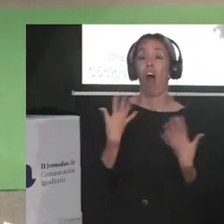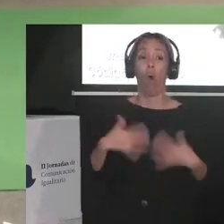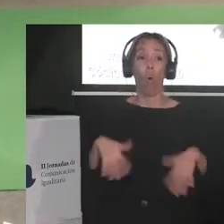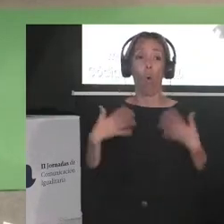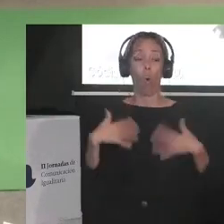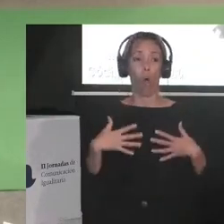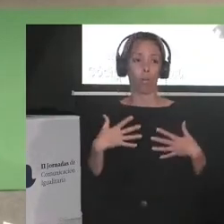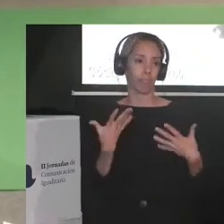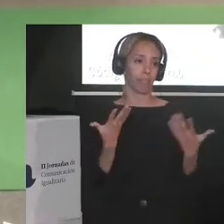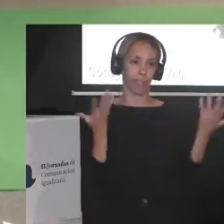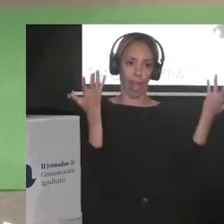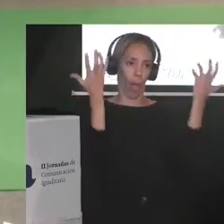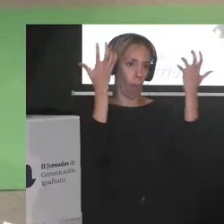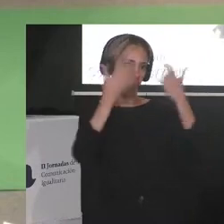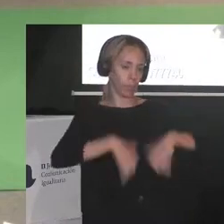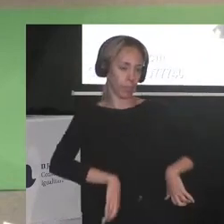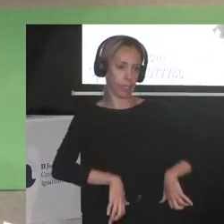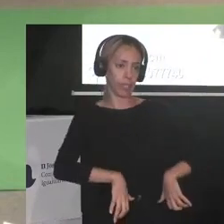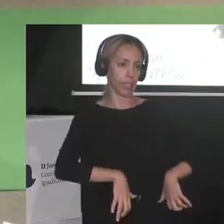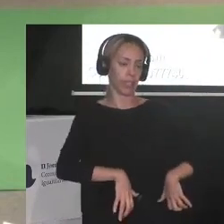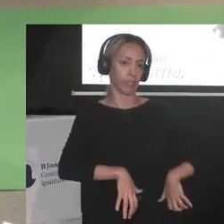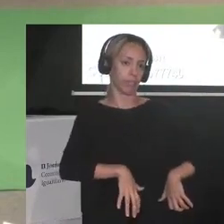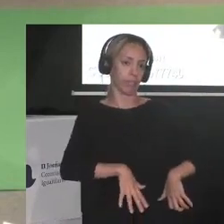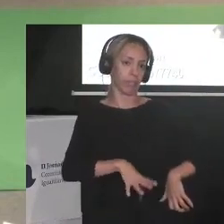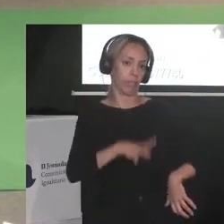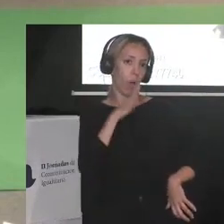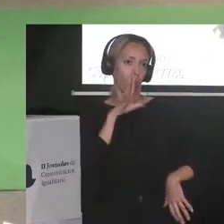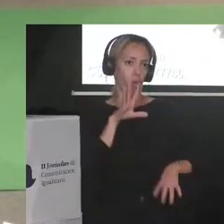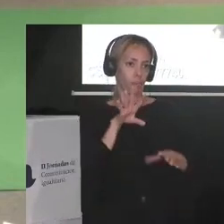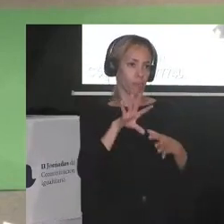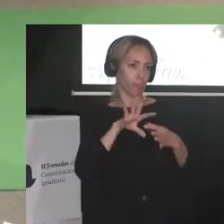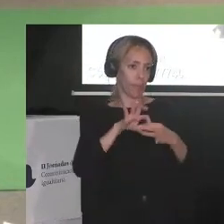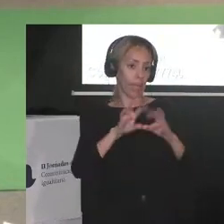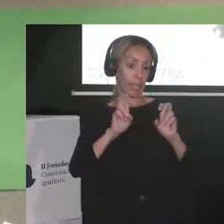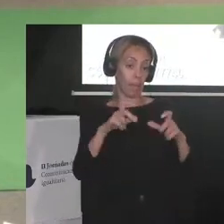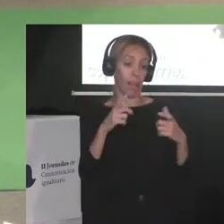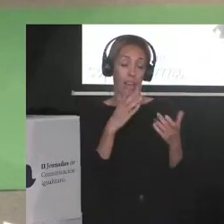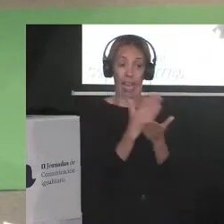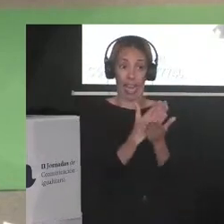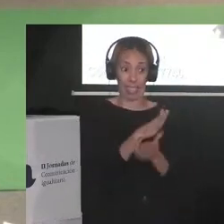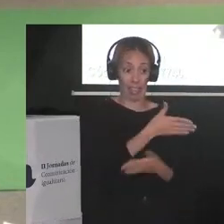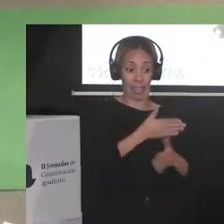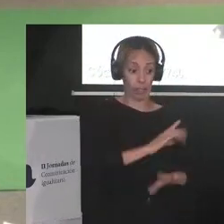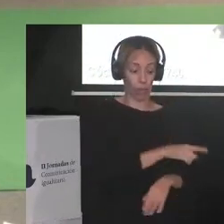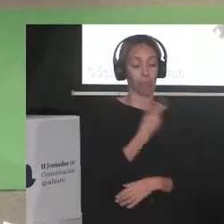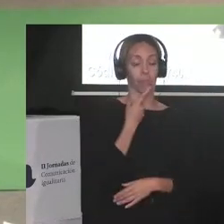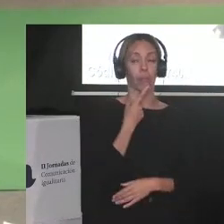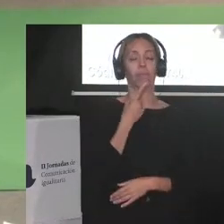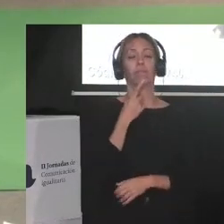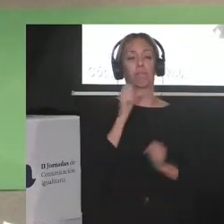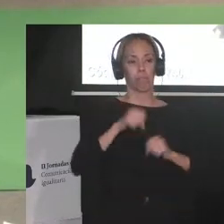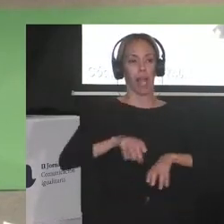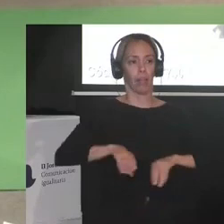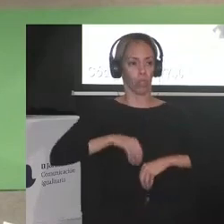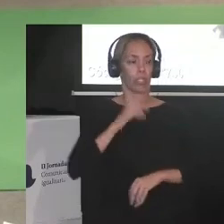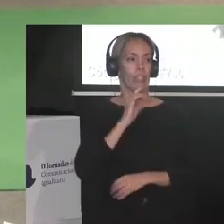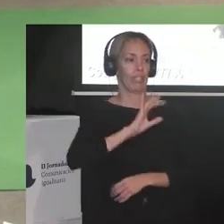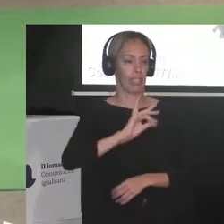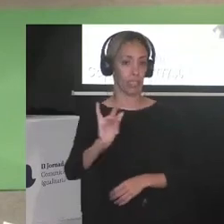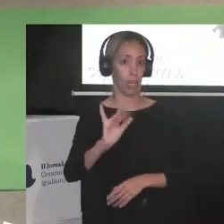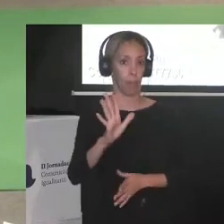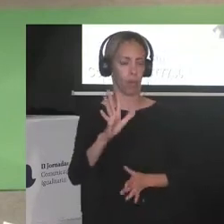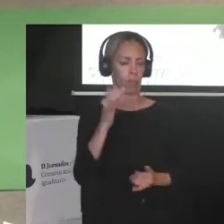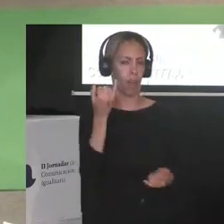automáticamente y de todo su clase por supuesto que dije que sí pero luego claro me di cuenta que me habían llamado